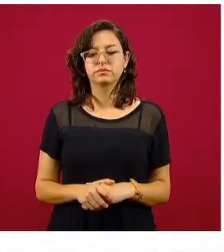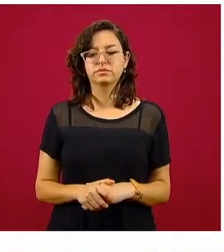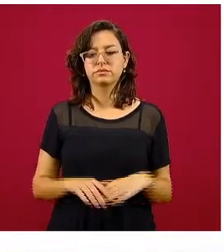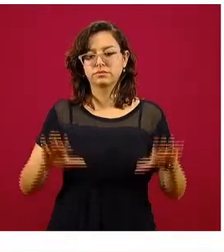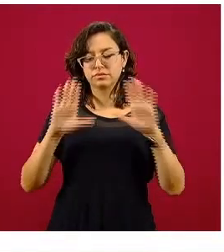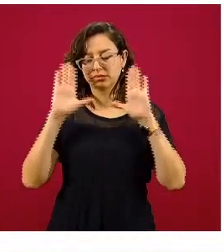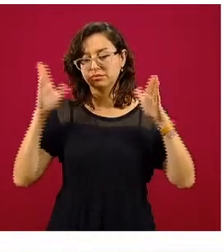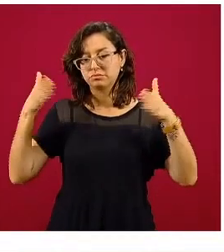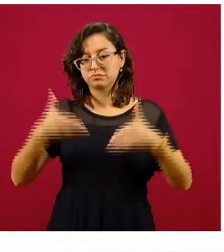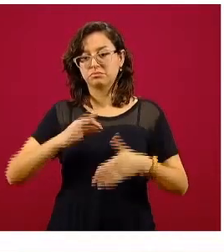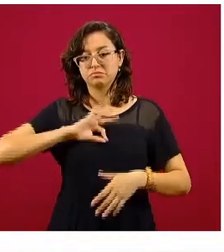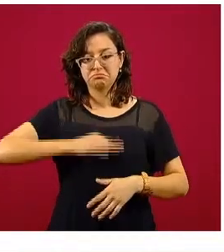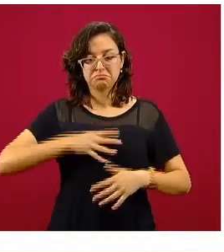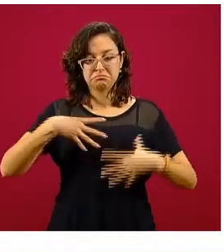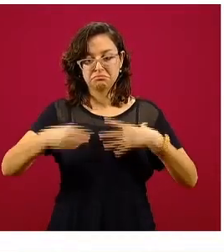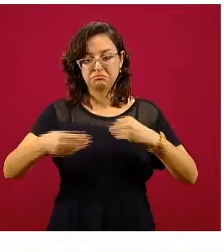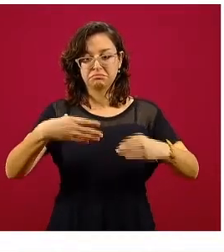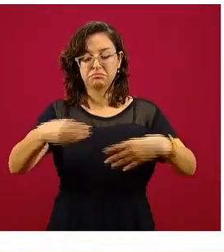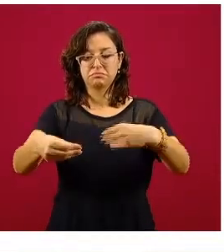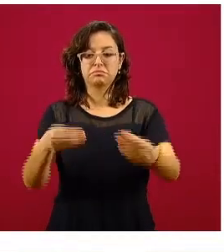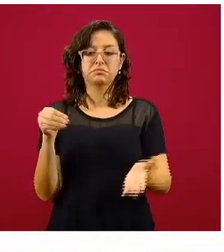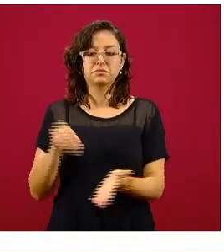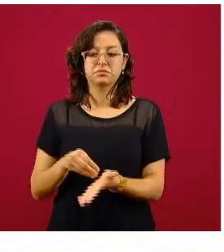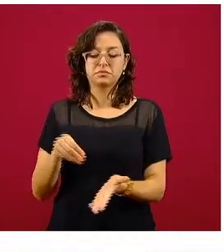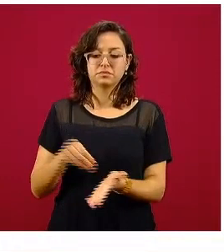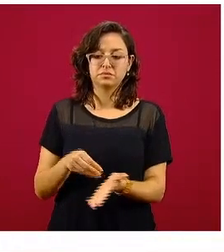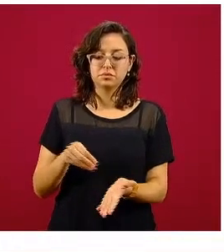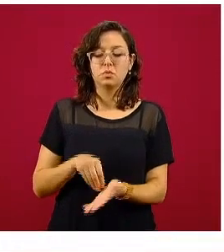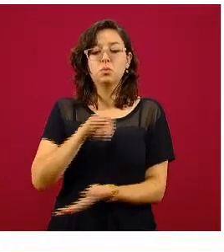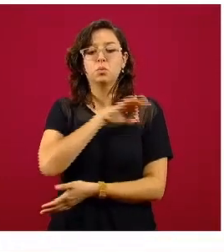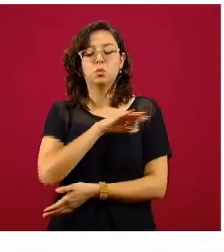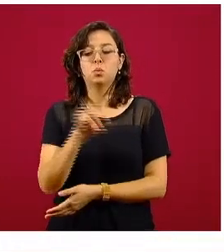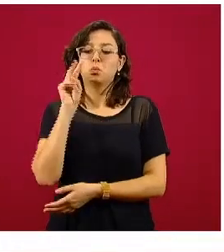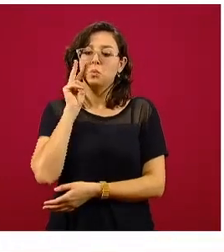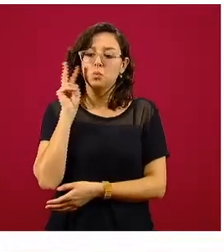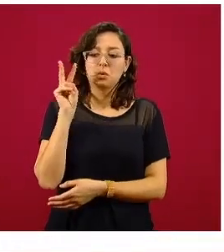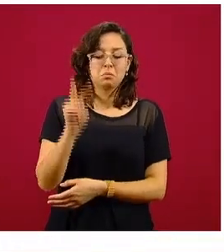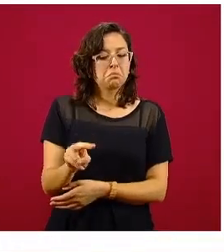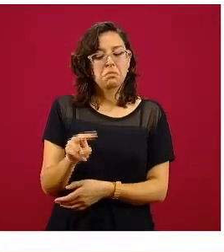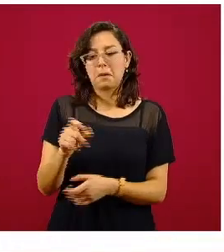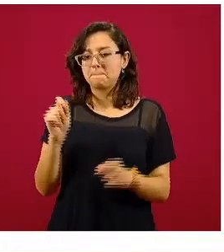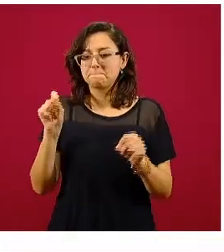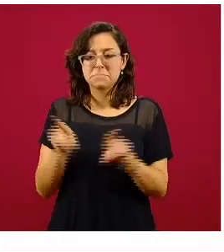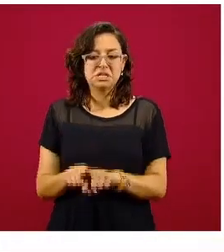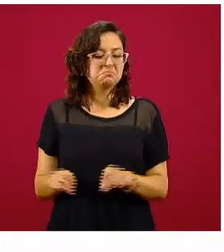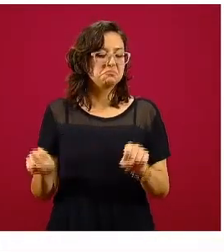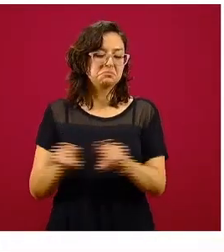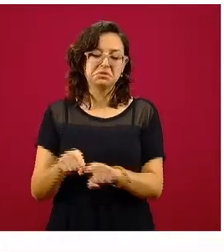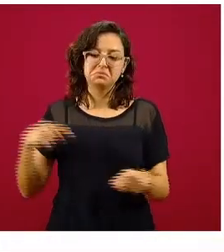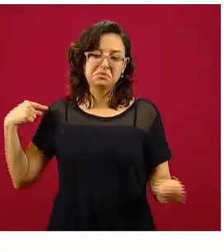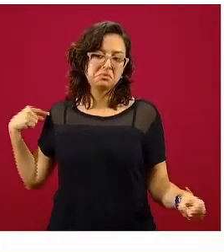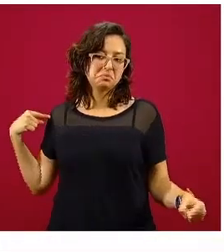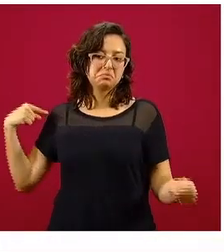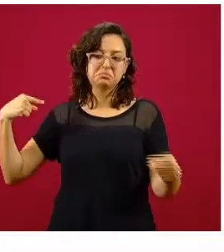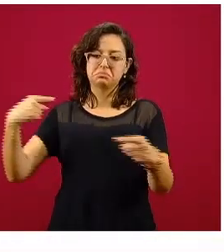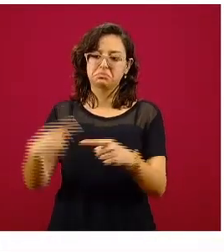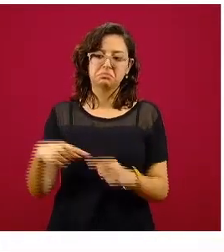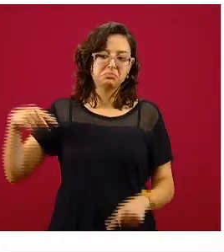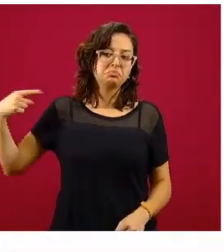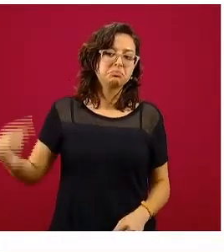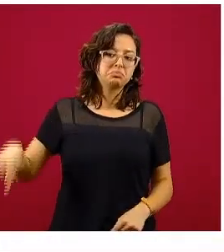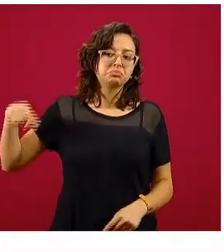a la pandemia activa y bueno, volvemos a ver que prácticamente los números se han mantenido estables,